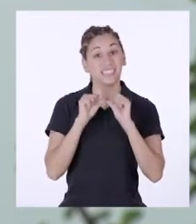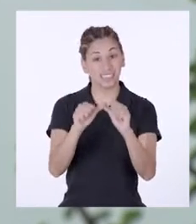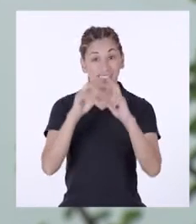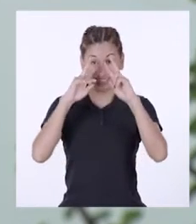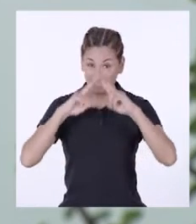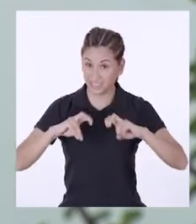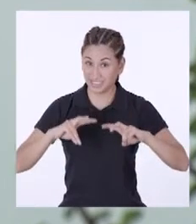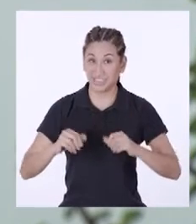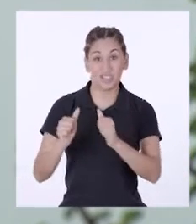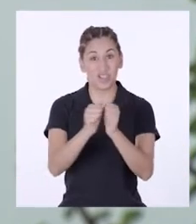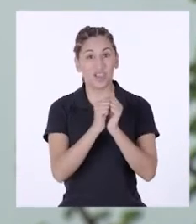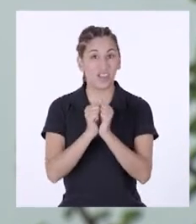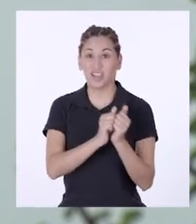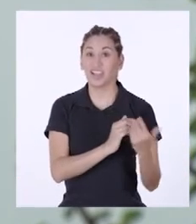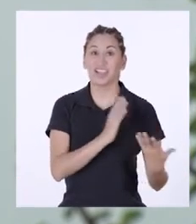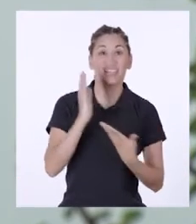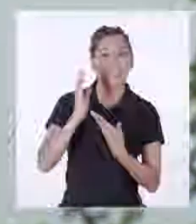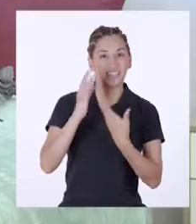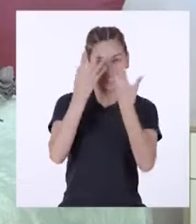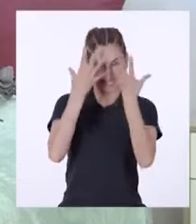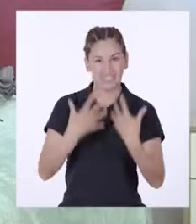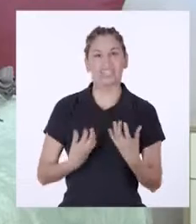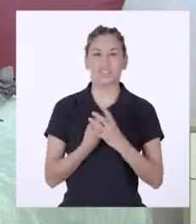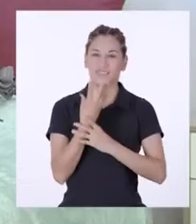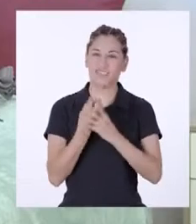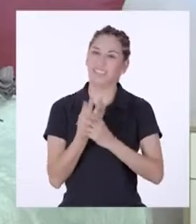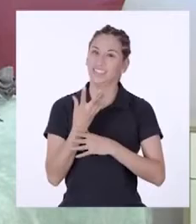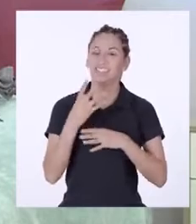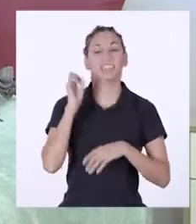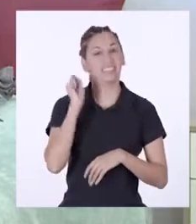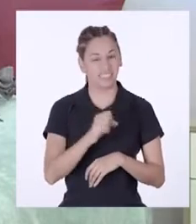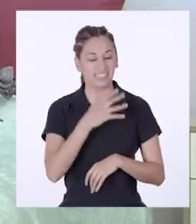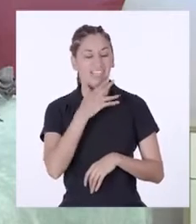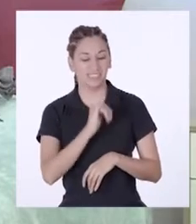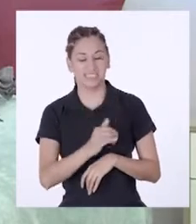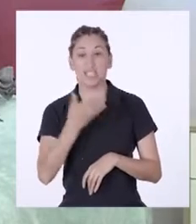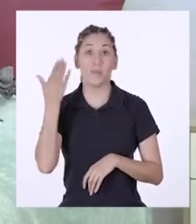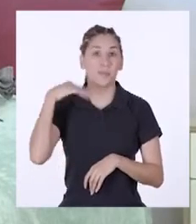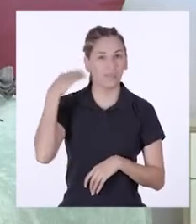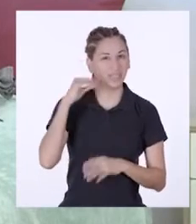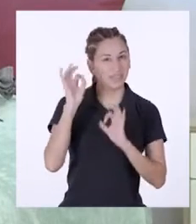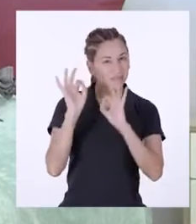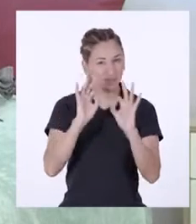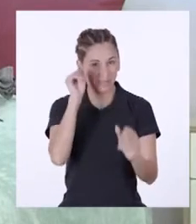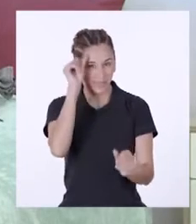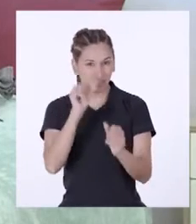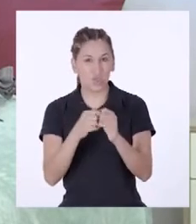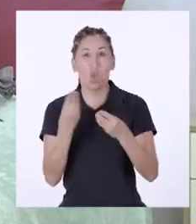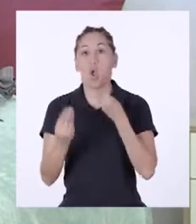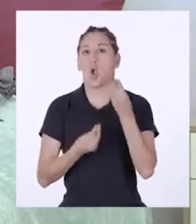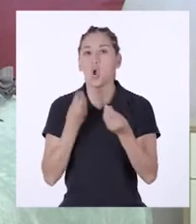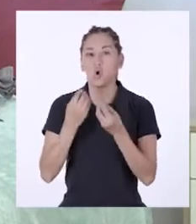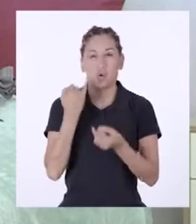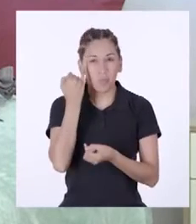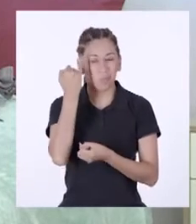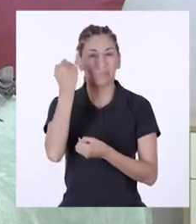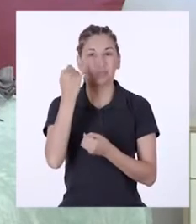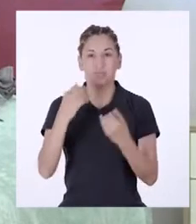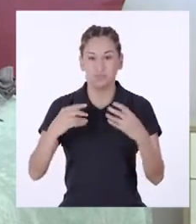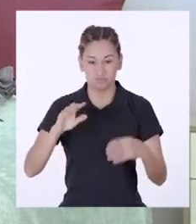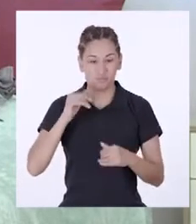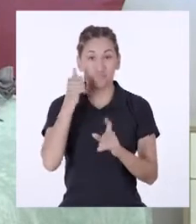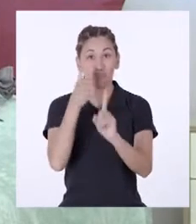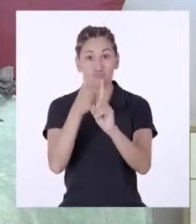investigación junto a Plantiquis! Así es. Y ya que la última vez investigamos acerca de cómo crear nuestra